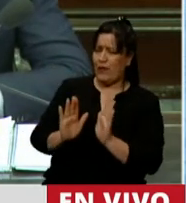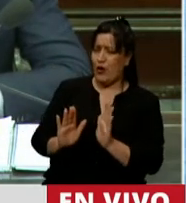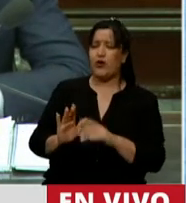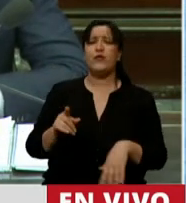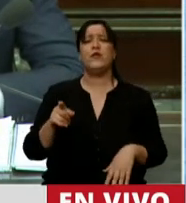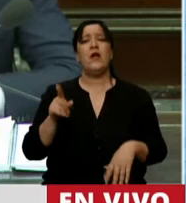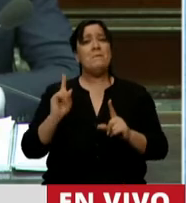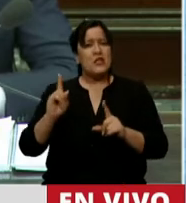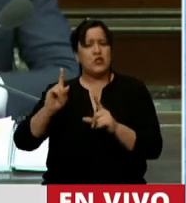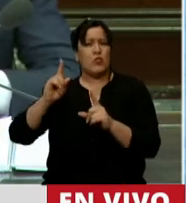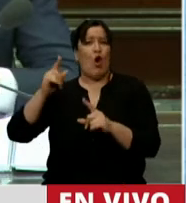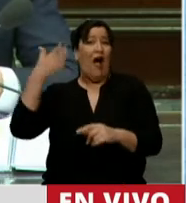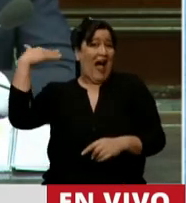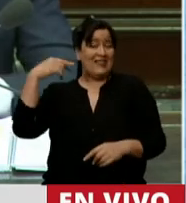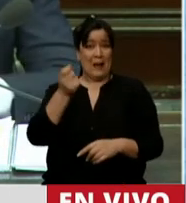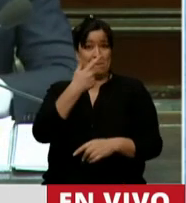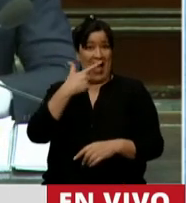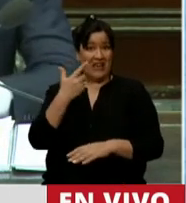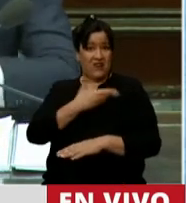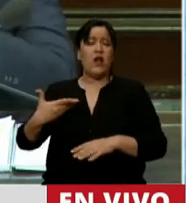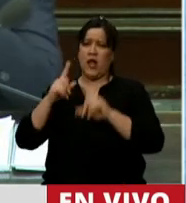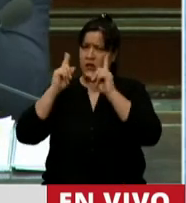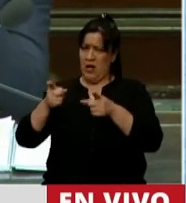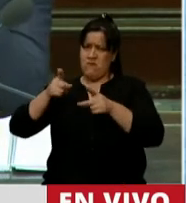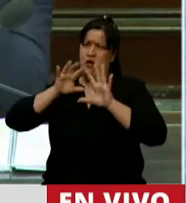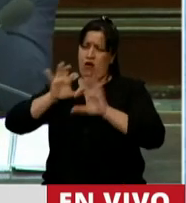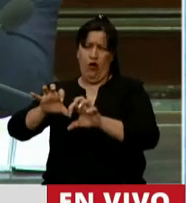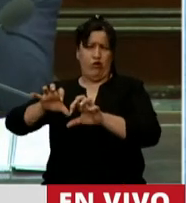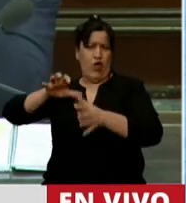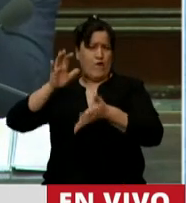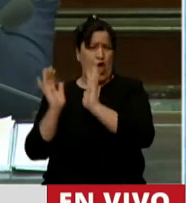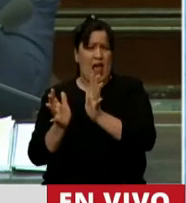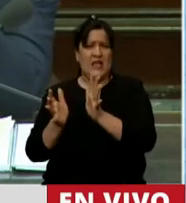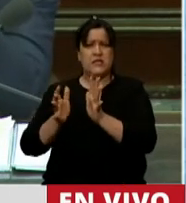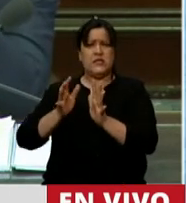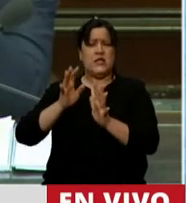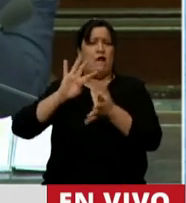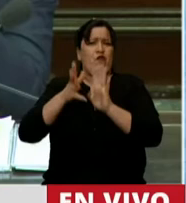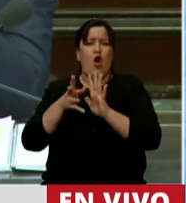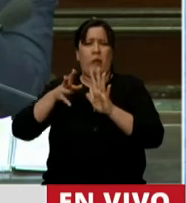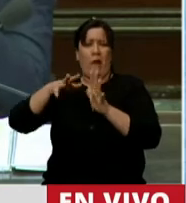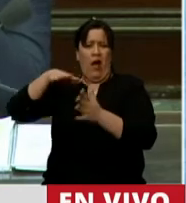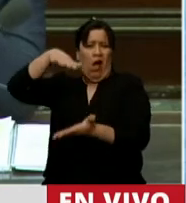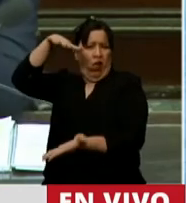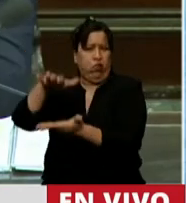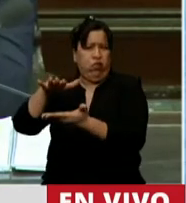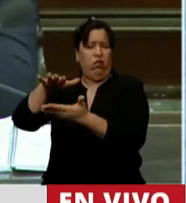No solo discursos del odio, sino se generó violencia desde esa cartera, se construyeron discursos de estigmatización.